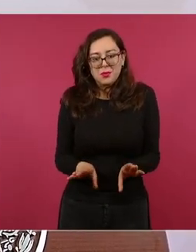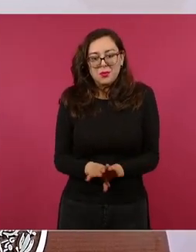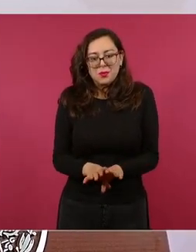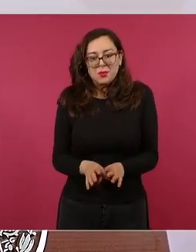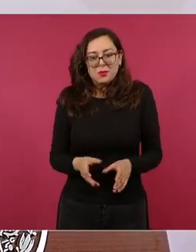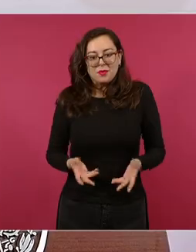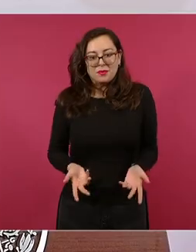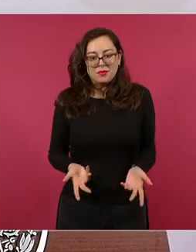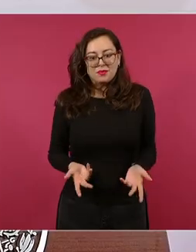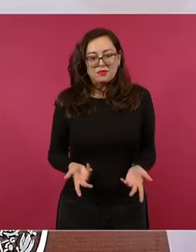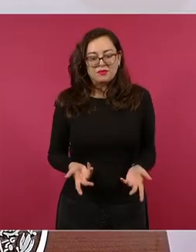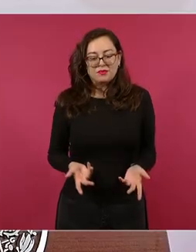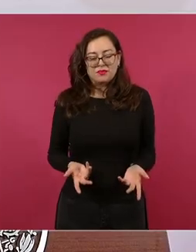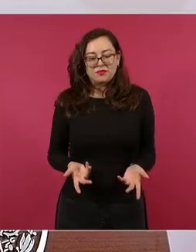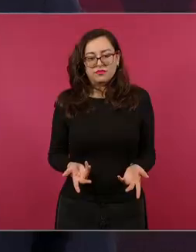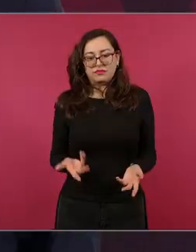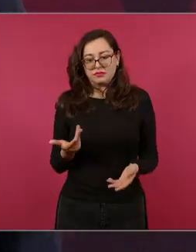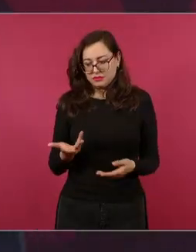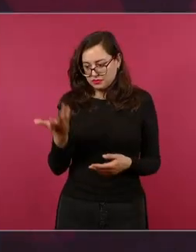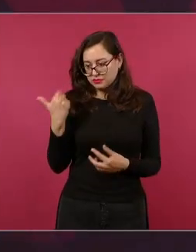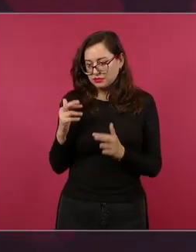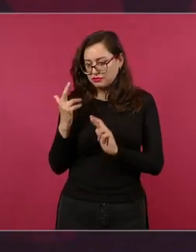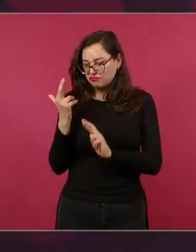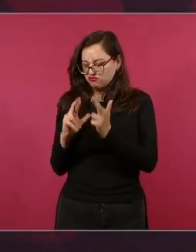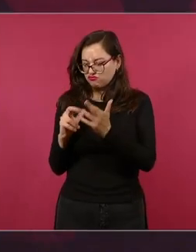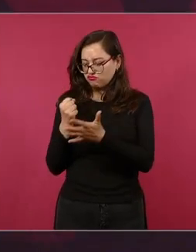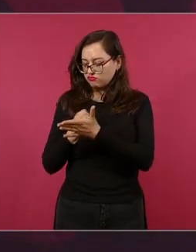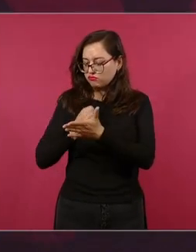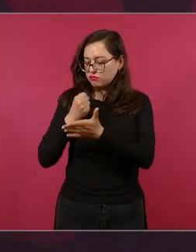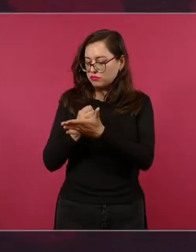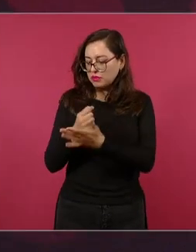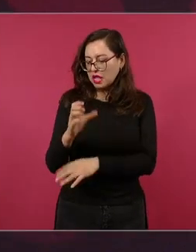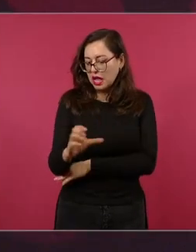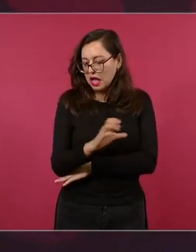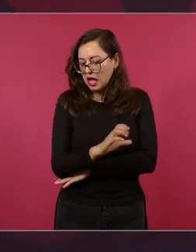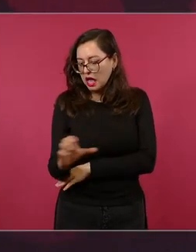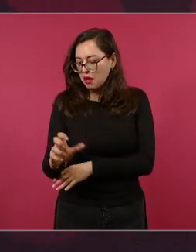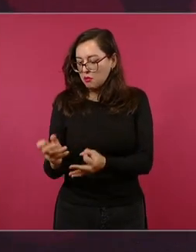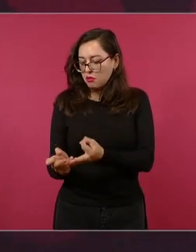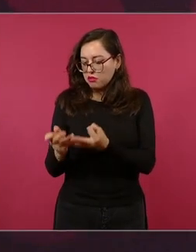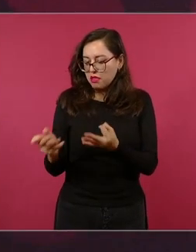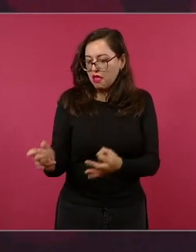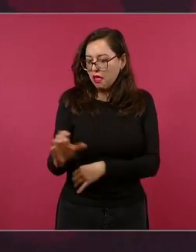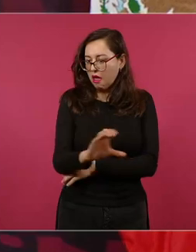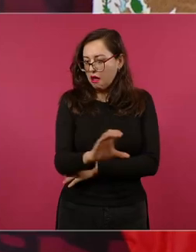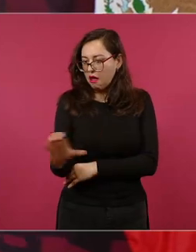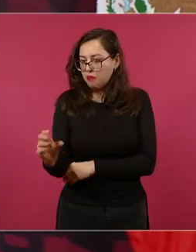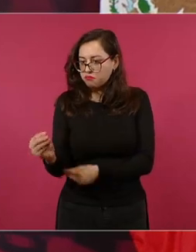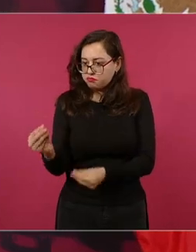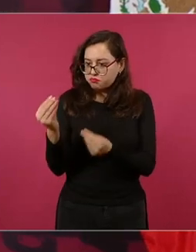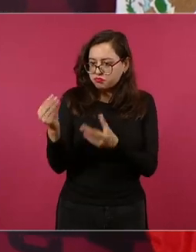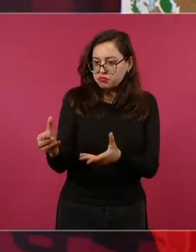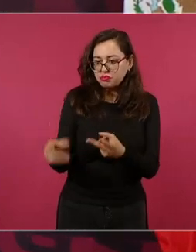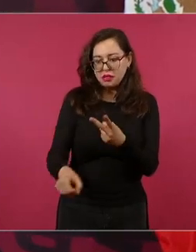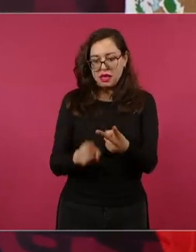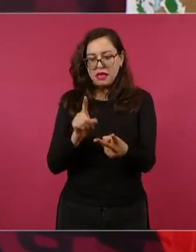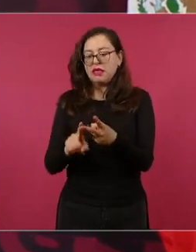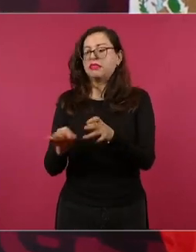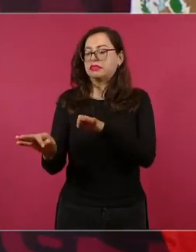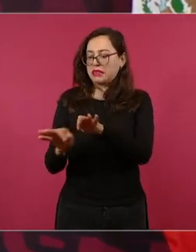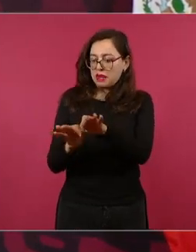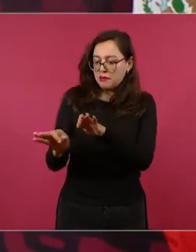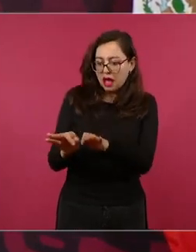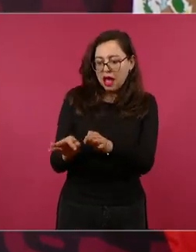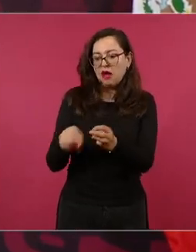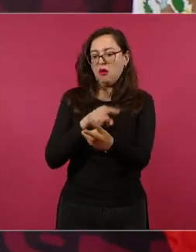mejores condiciones laborales salariales para los trabajadores la educación